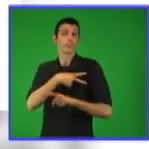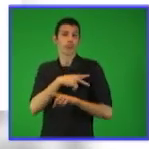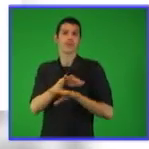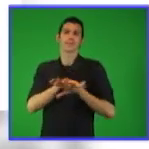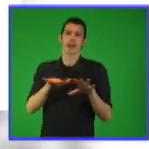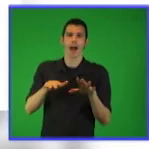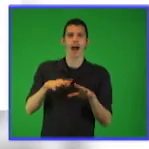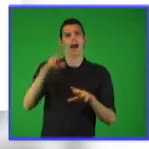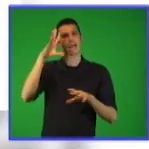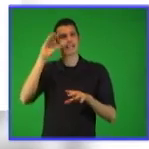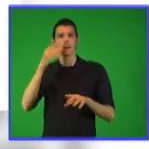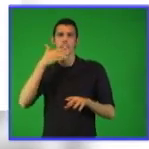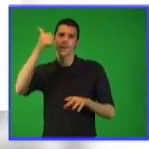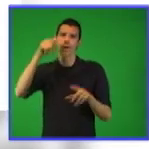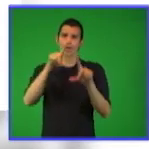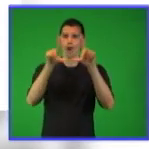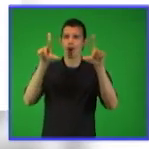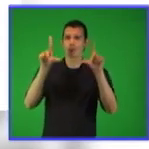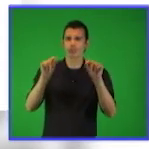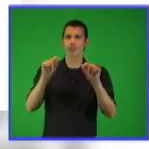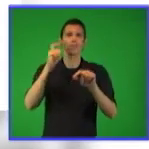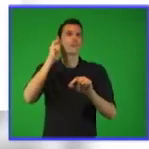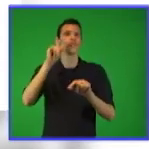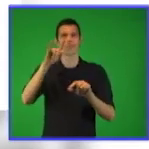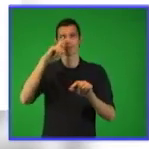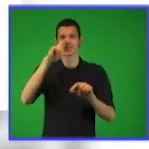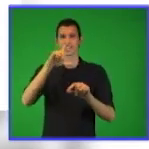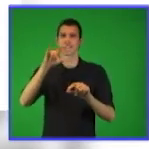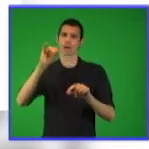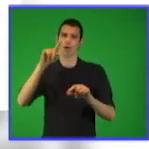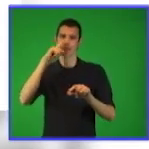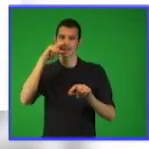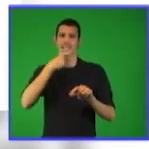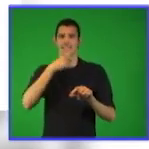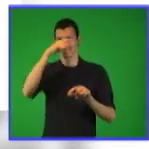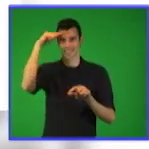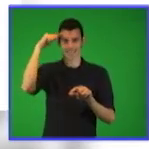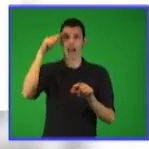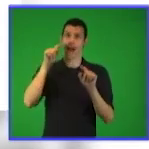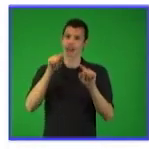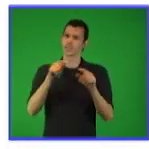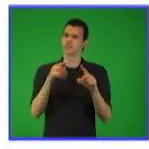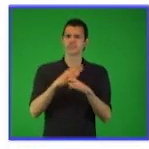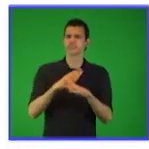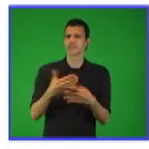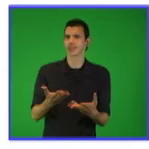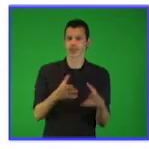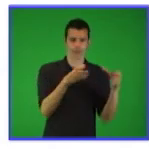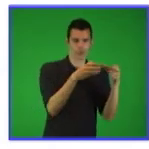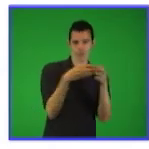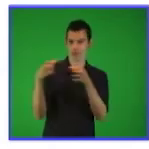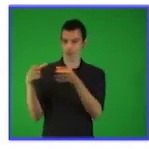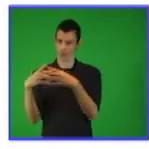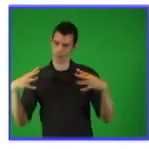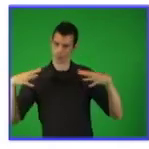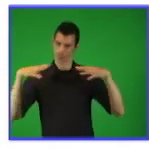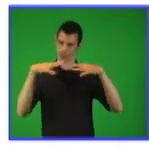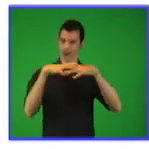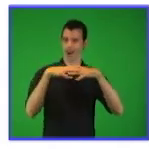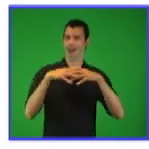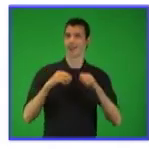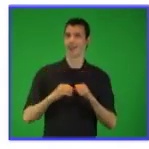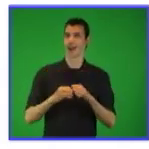el concepto de función como correspondencia entre conjuntos. Y en el nivel medio